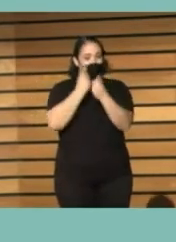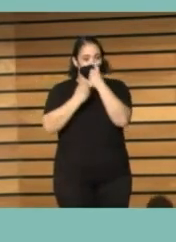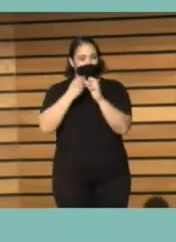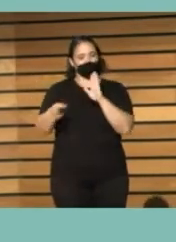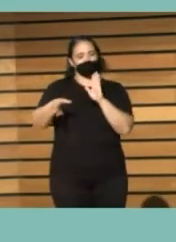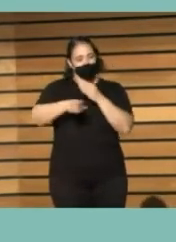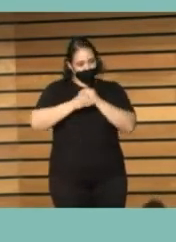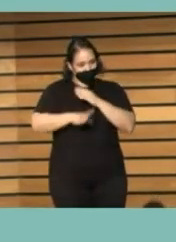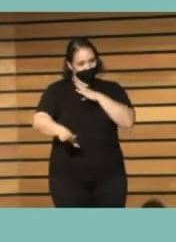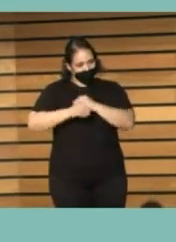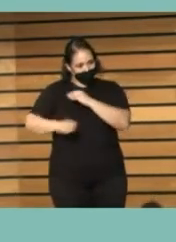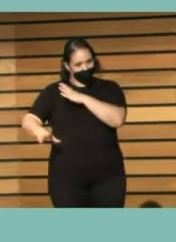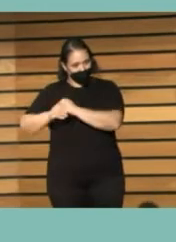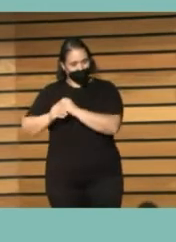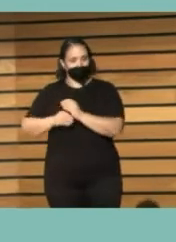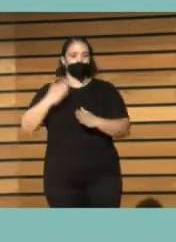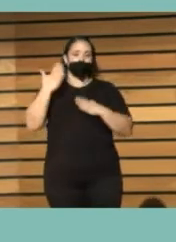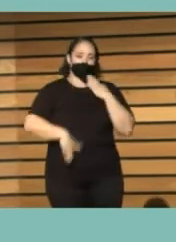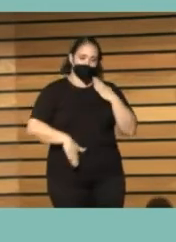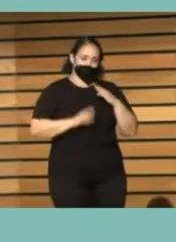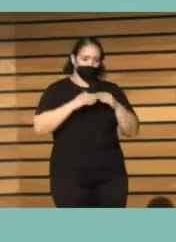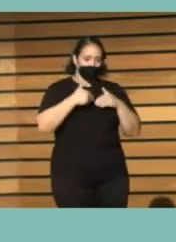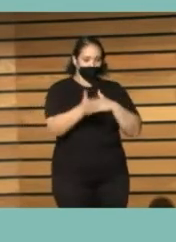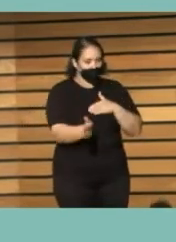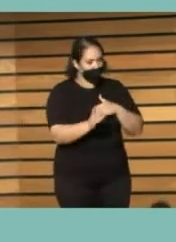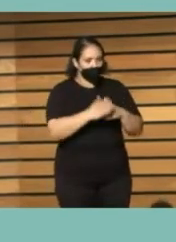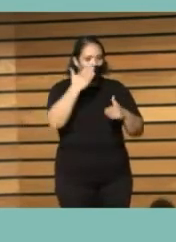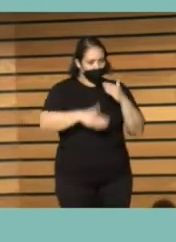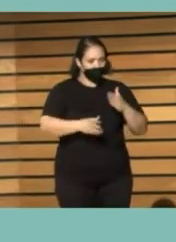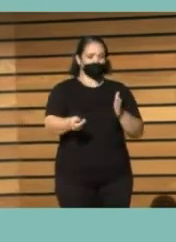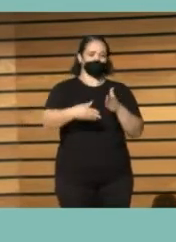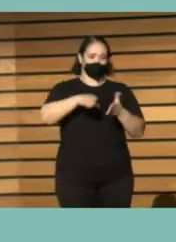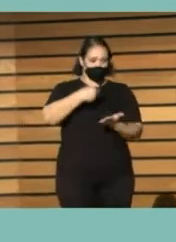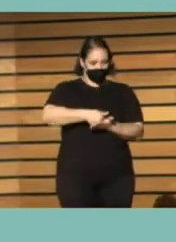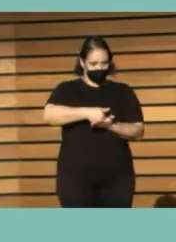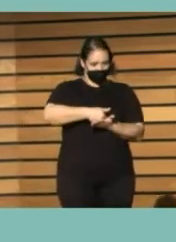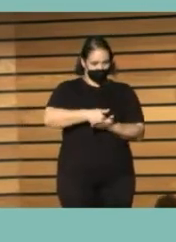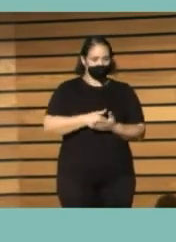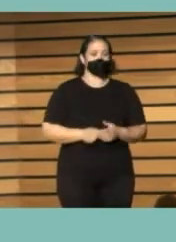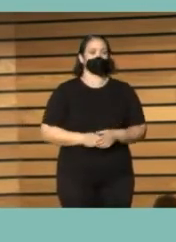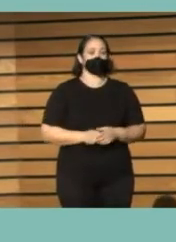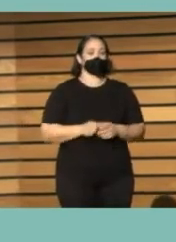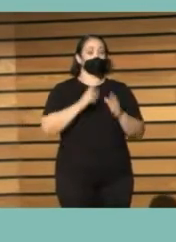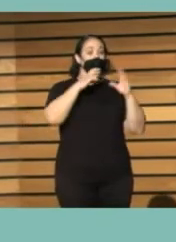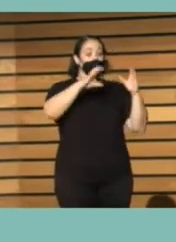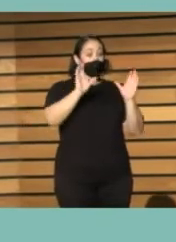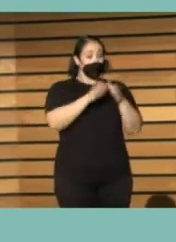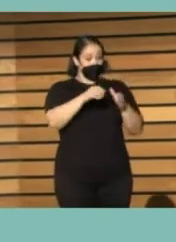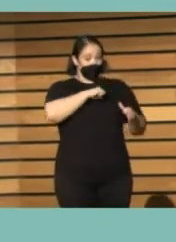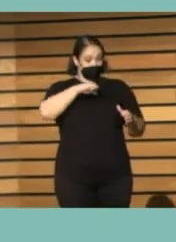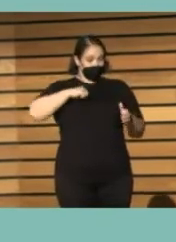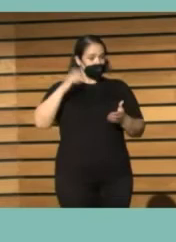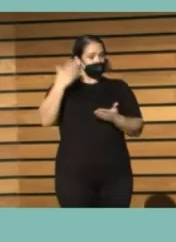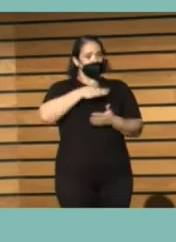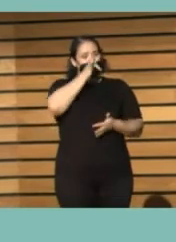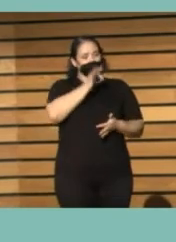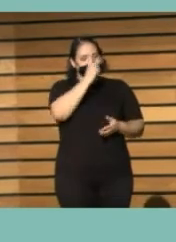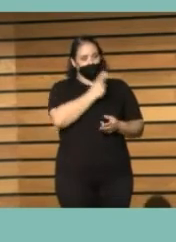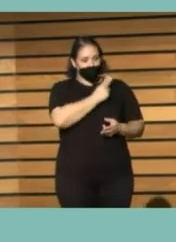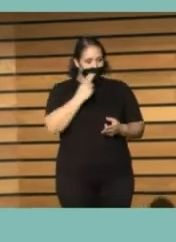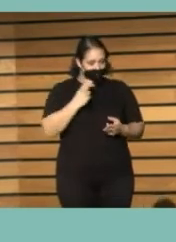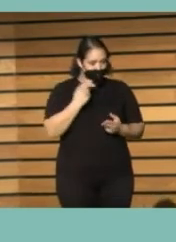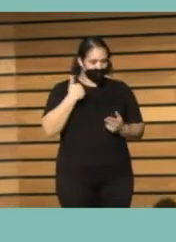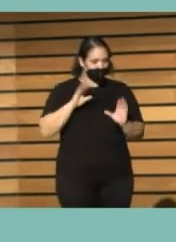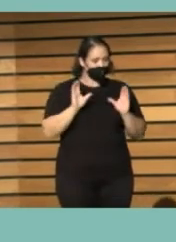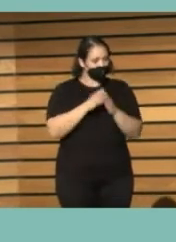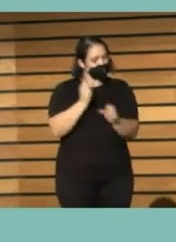el compromiso de cumplir con los plazos exigidos de entrega de la información. Las comunidades autónomas ya se han comprometido en los grupos